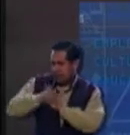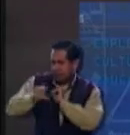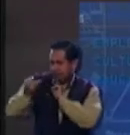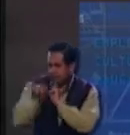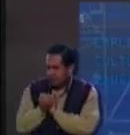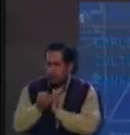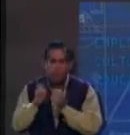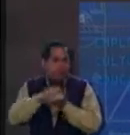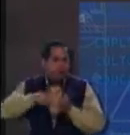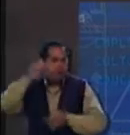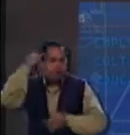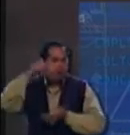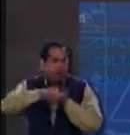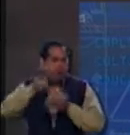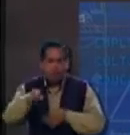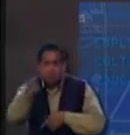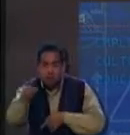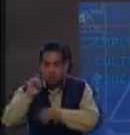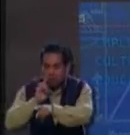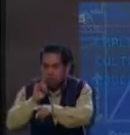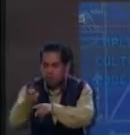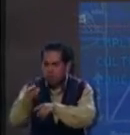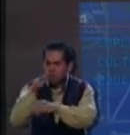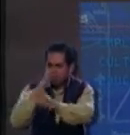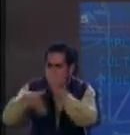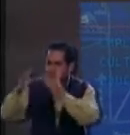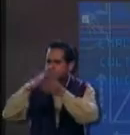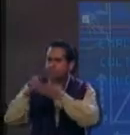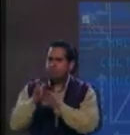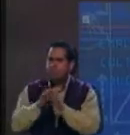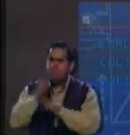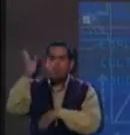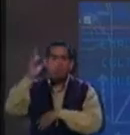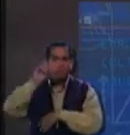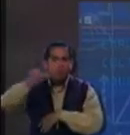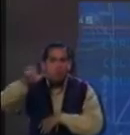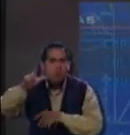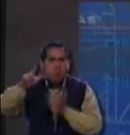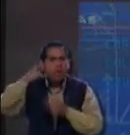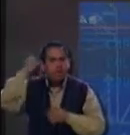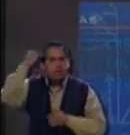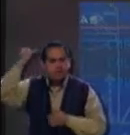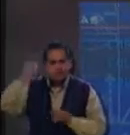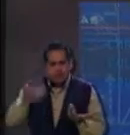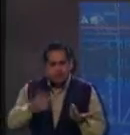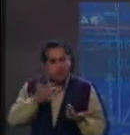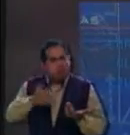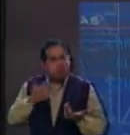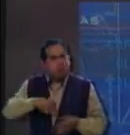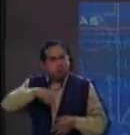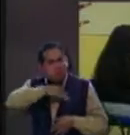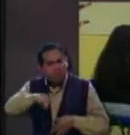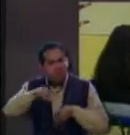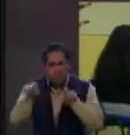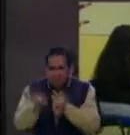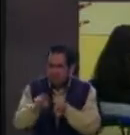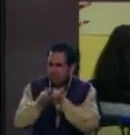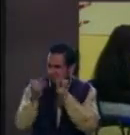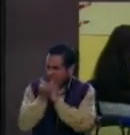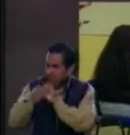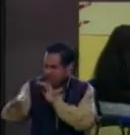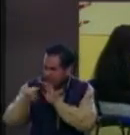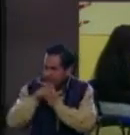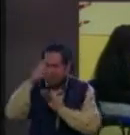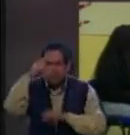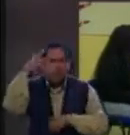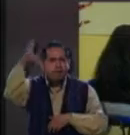a decir, híjole, pues si esta chava ha podido salir adelante, esto me motiva a mí también a salir y a luchar